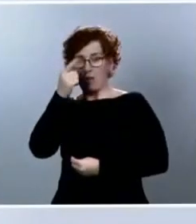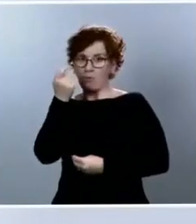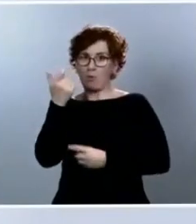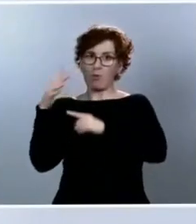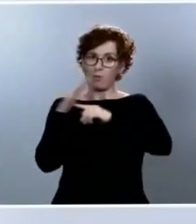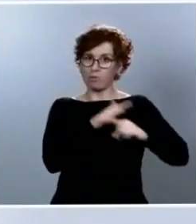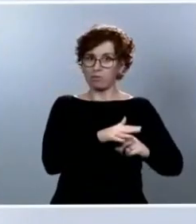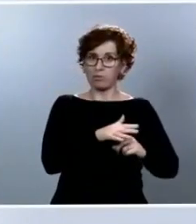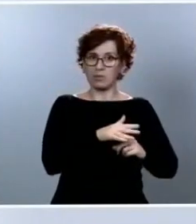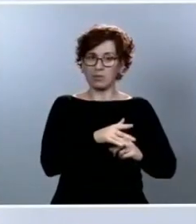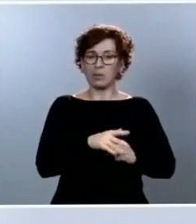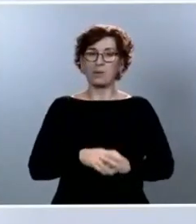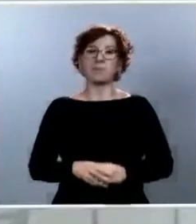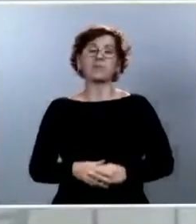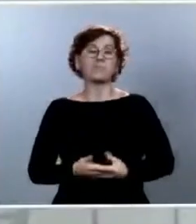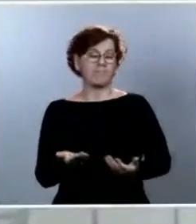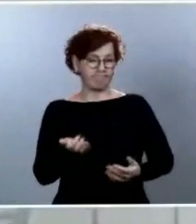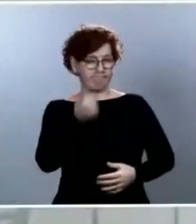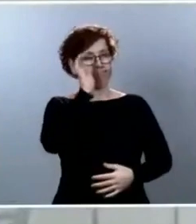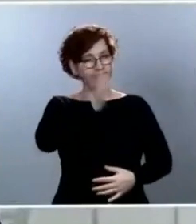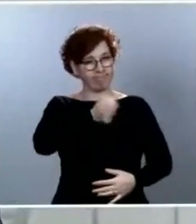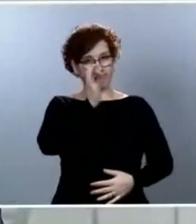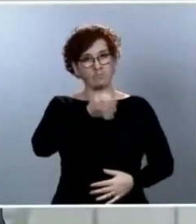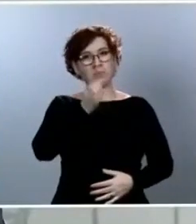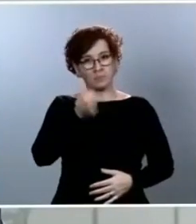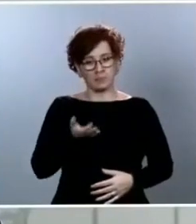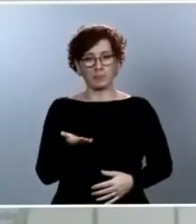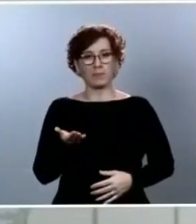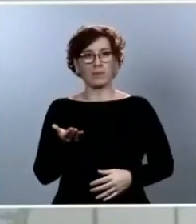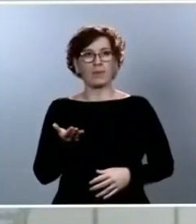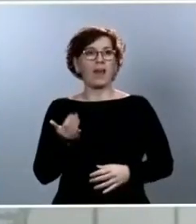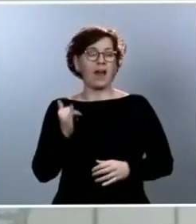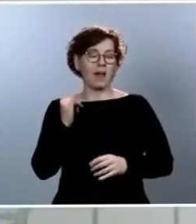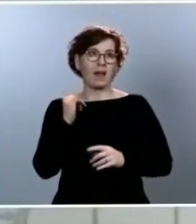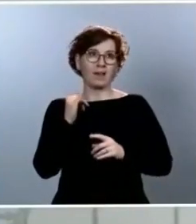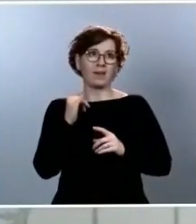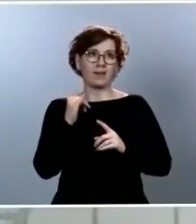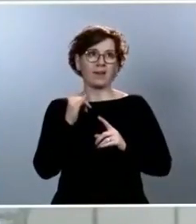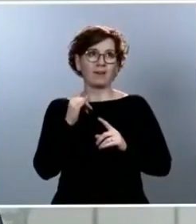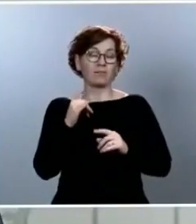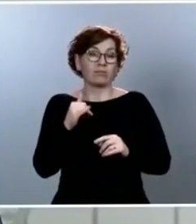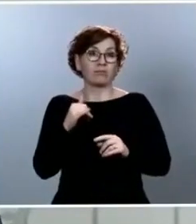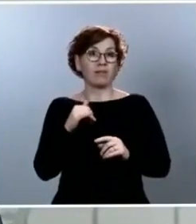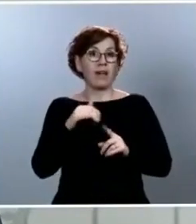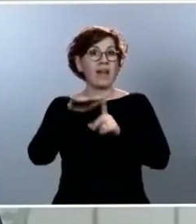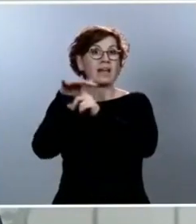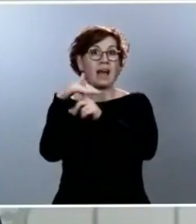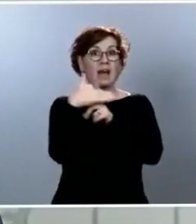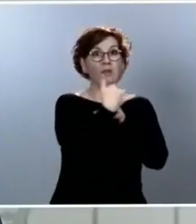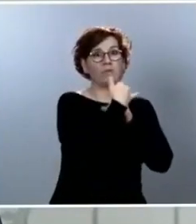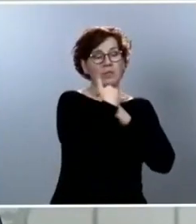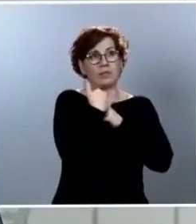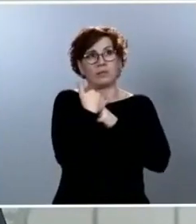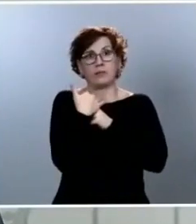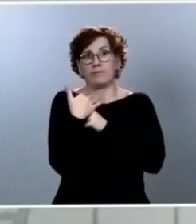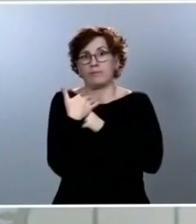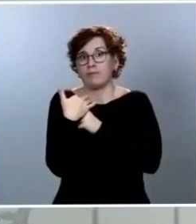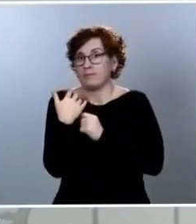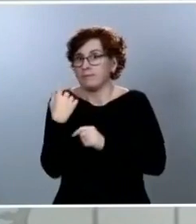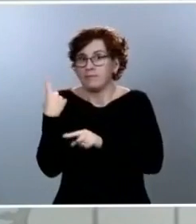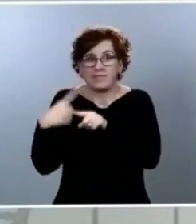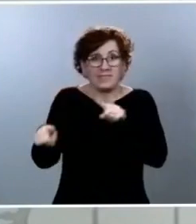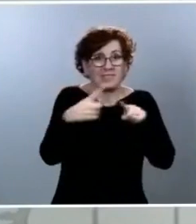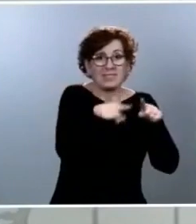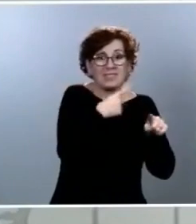indica, Esther, hay una casuística infinita de realidades muy diversas, de sociedades complejas,